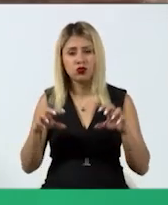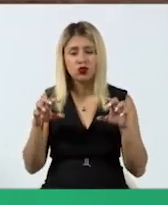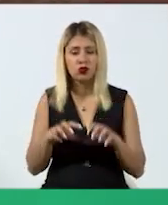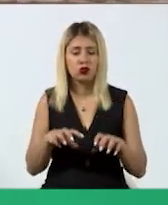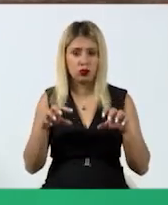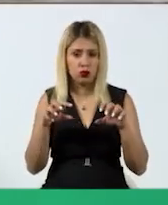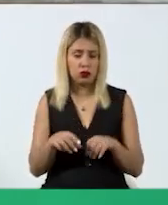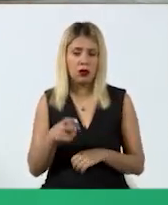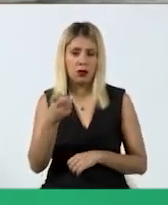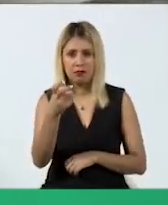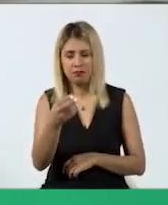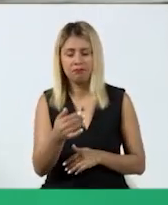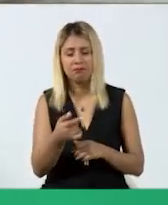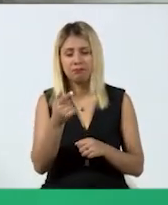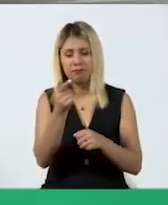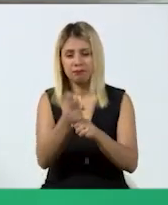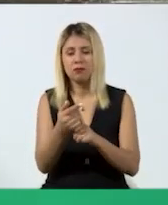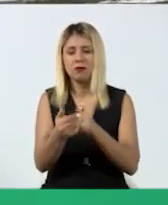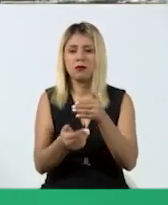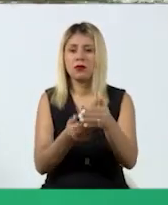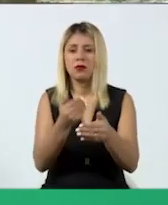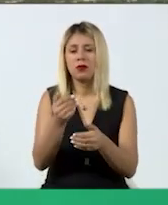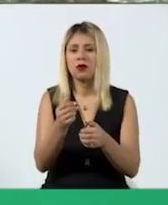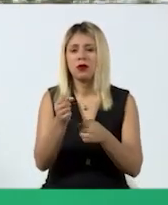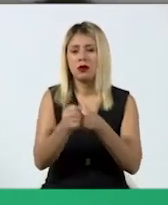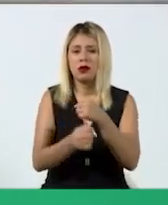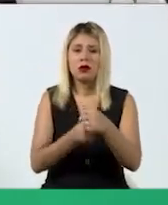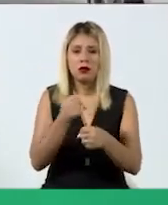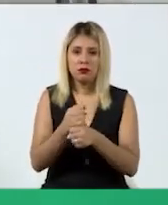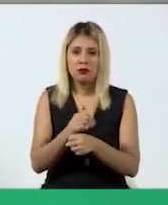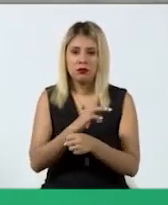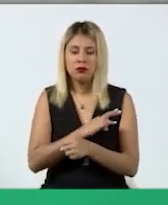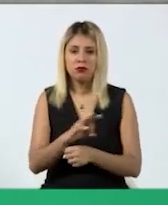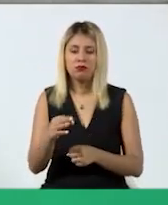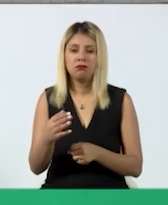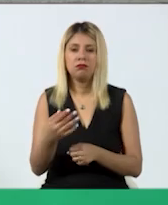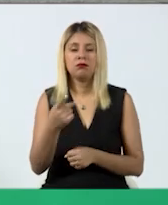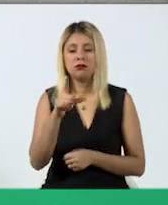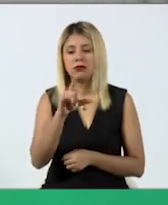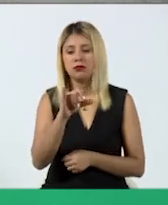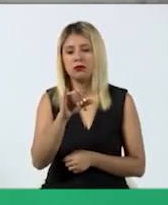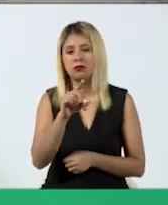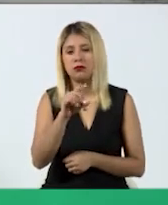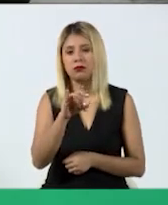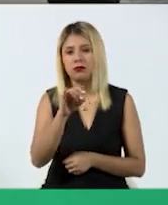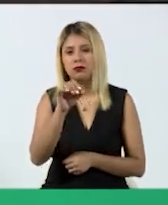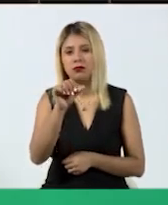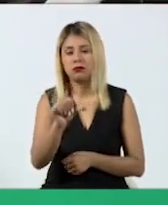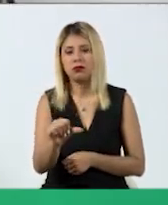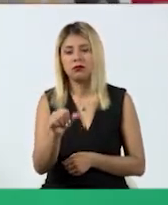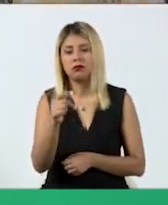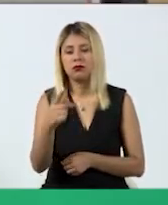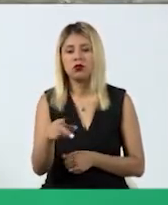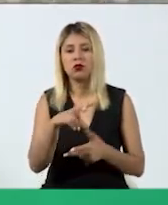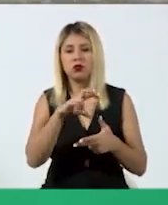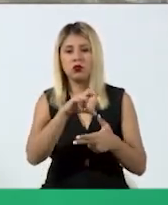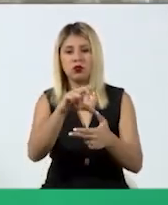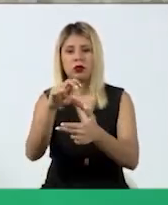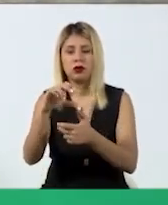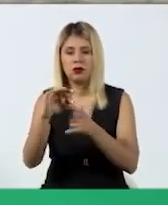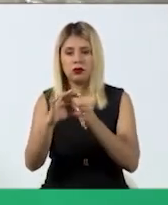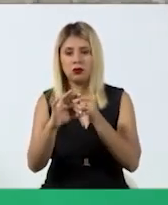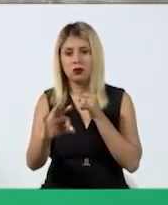hemos visto que en los últimos años Lidia fue prácticamente el último huracán que tuvimos